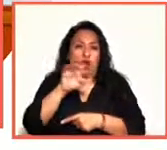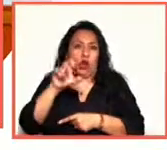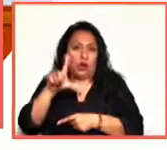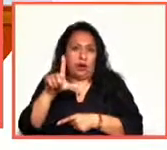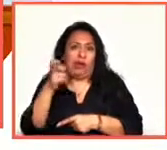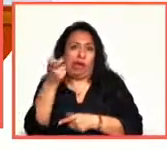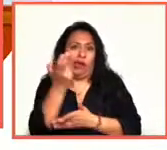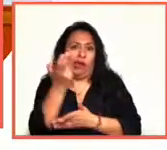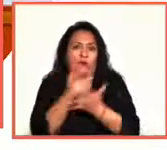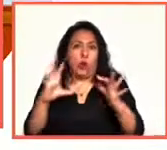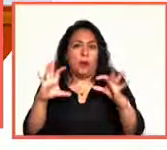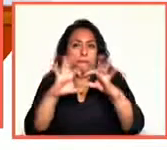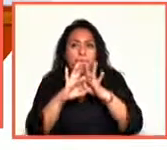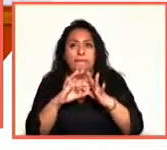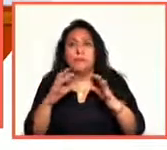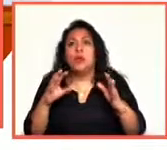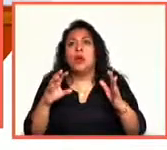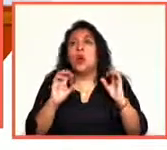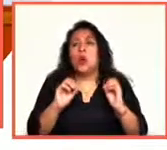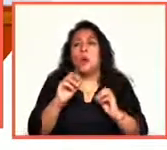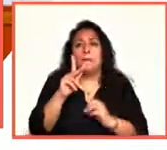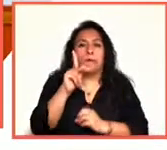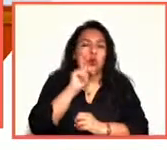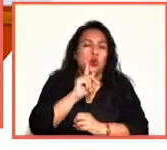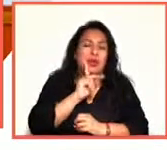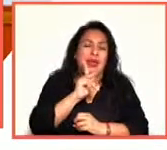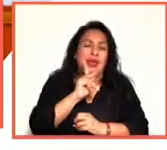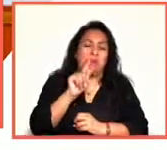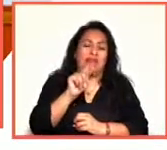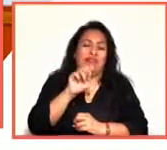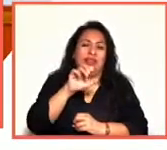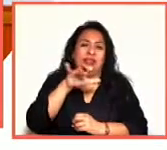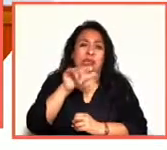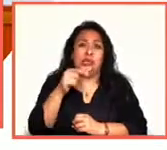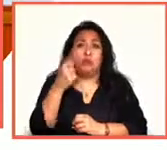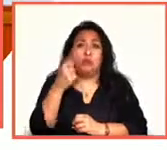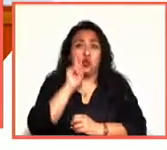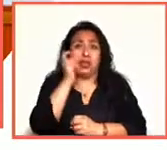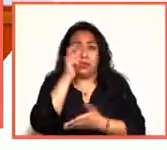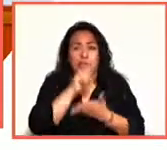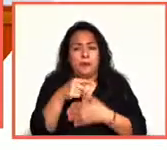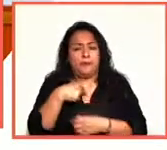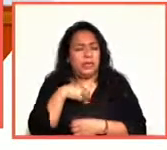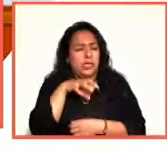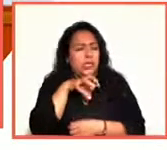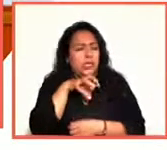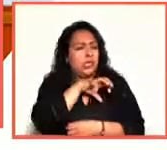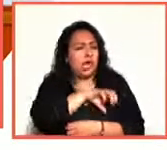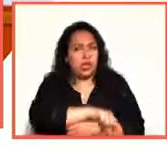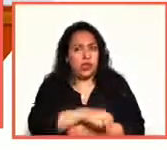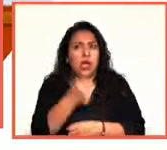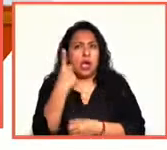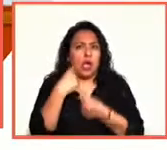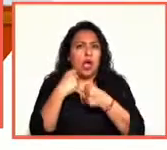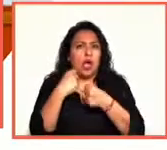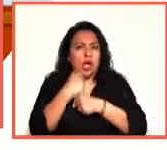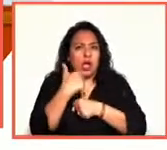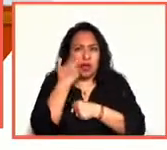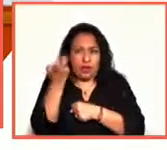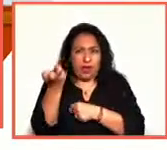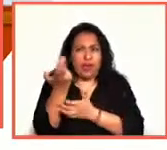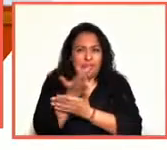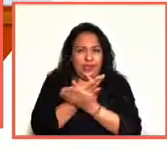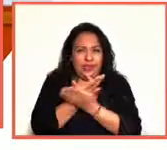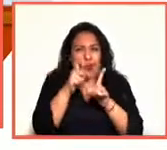Gente como Patricia Highsmith, que es una escritora que a mí siempre me ha encantado. Y tenía desde hace muchos años ganas de hacerse una caricatura.